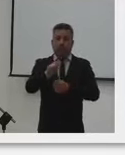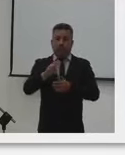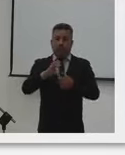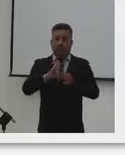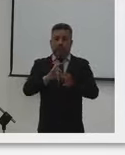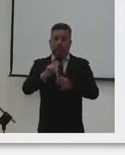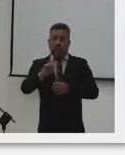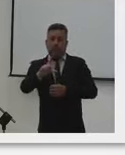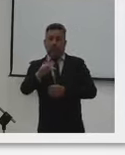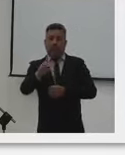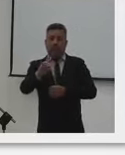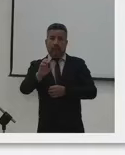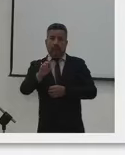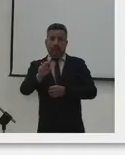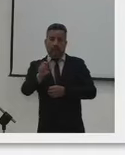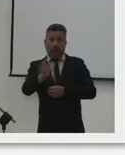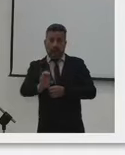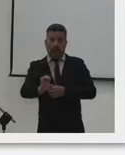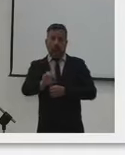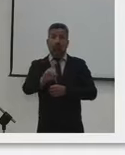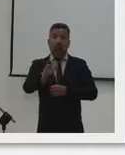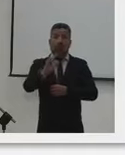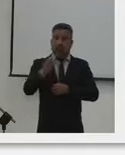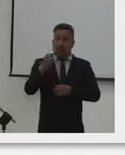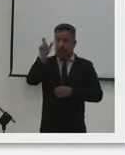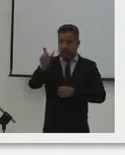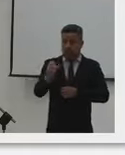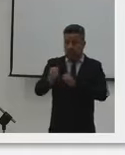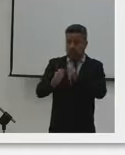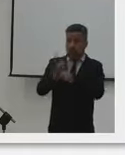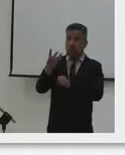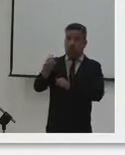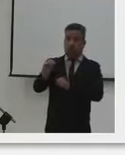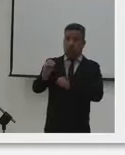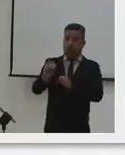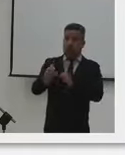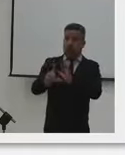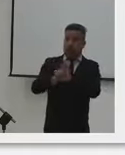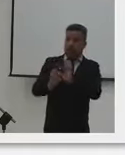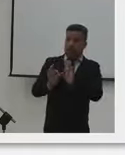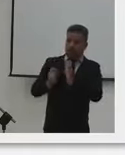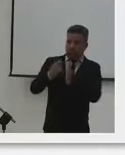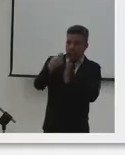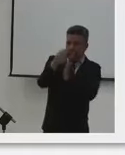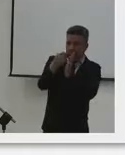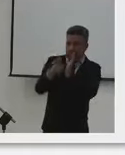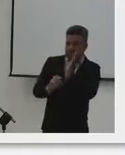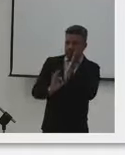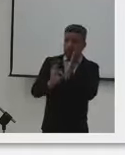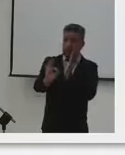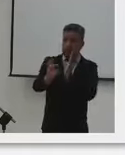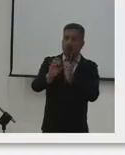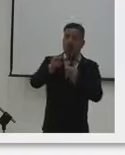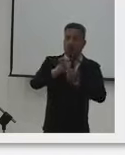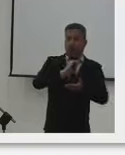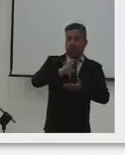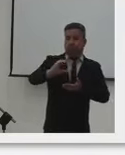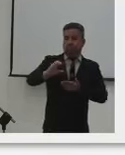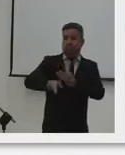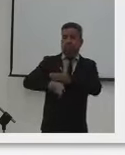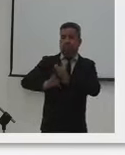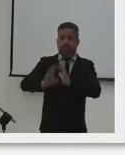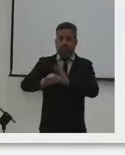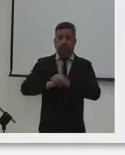del deporte y dejar que a los 40 años y cumpliendo los requisitos de ley, obviamente nuestros deportistas puedan recibir esos